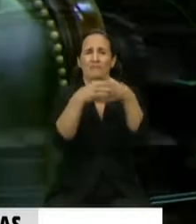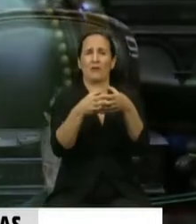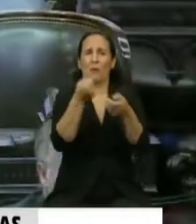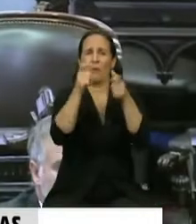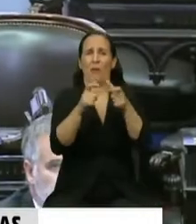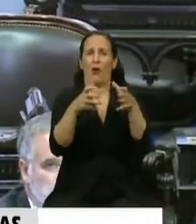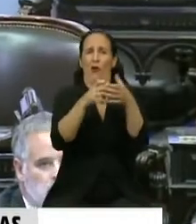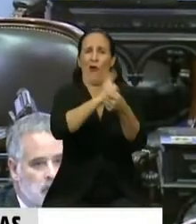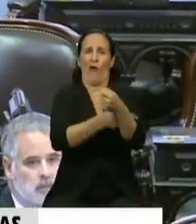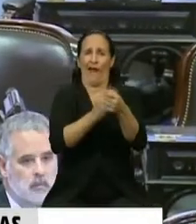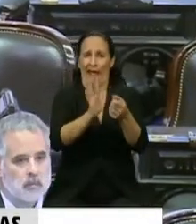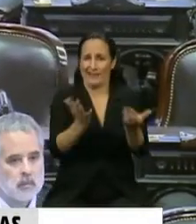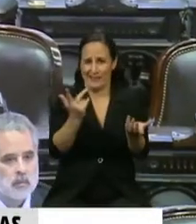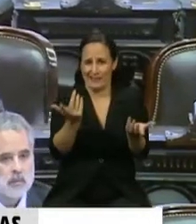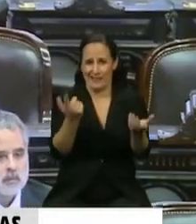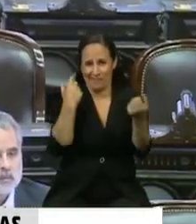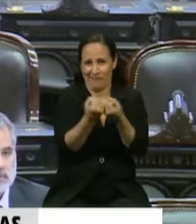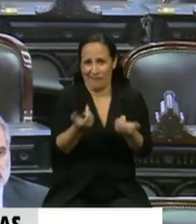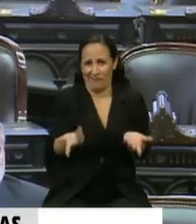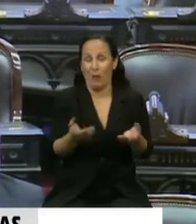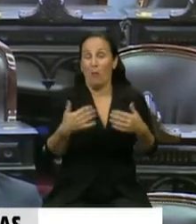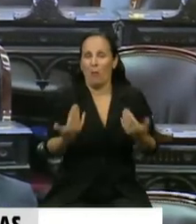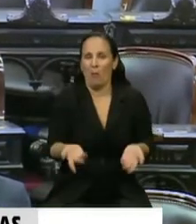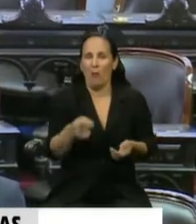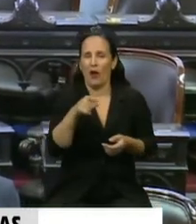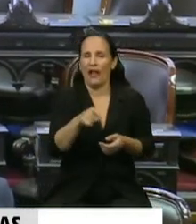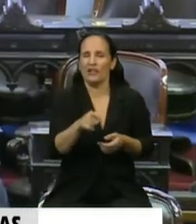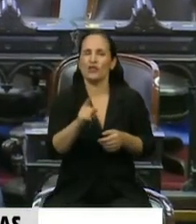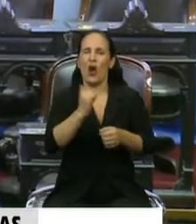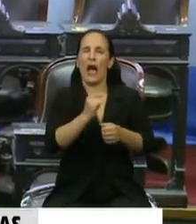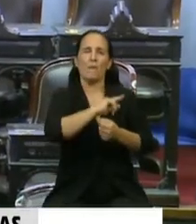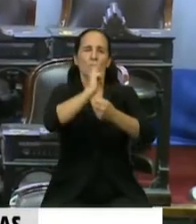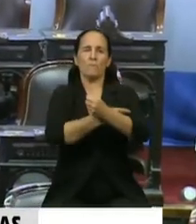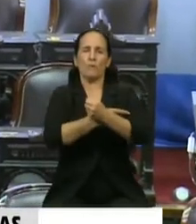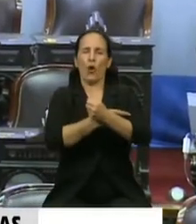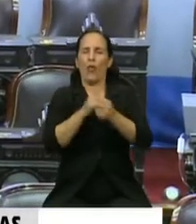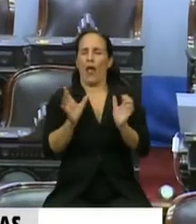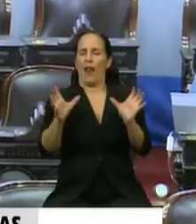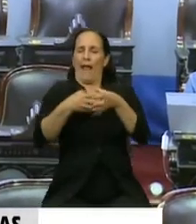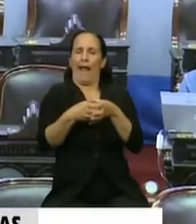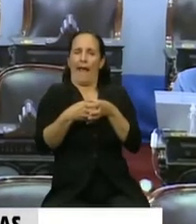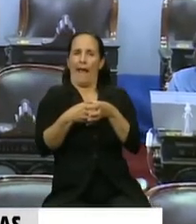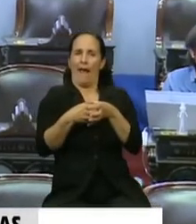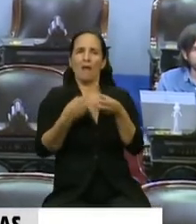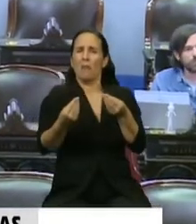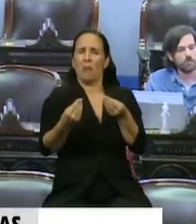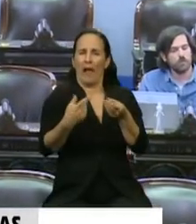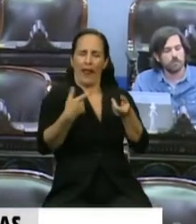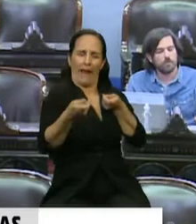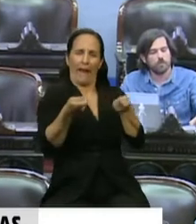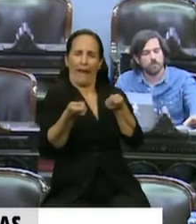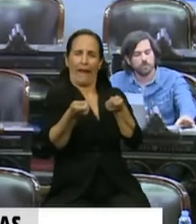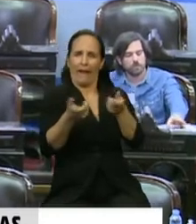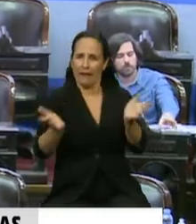ese sentido, todos se han quedado con las facultades delegadas y los superpoderes para poder hacer y deshacer,